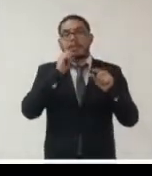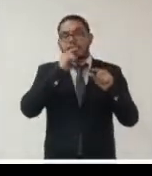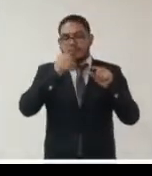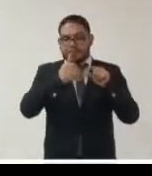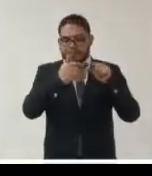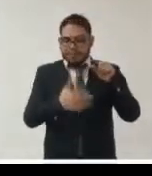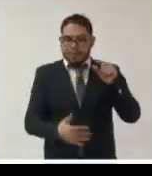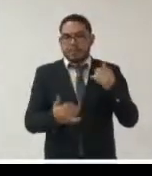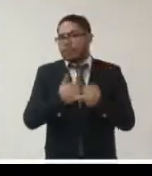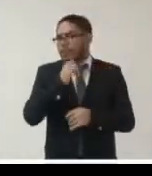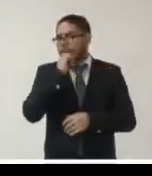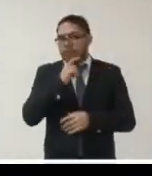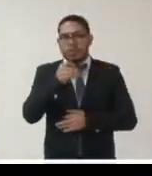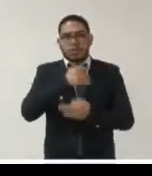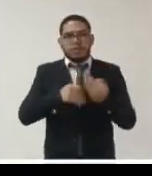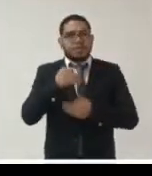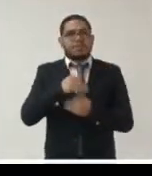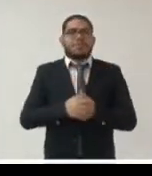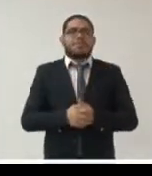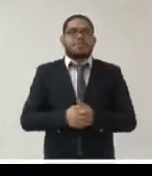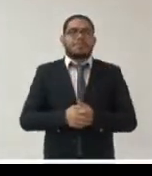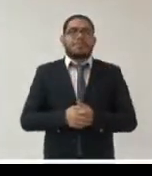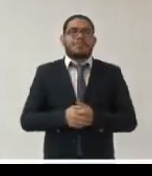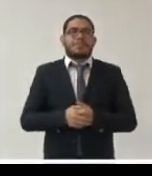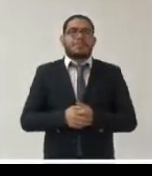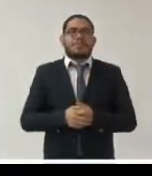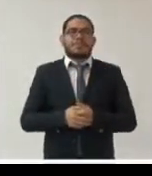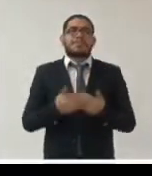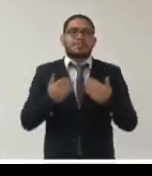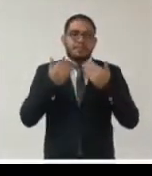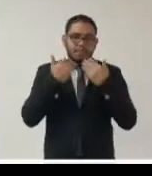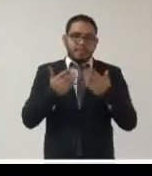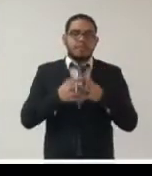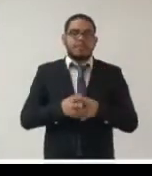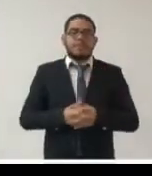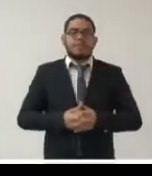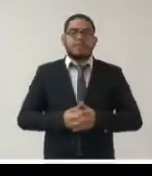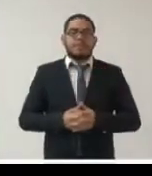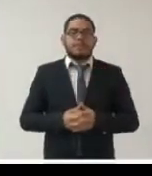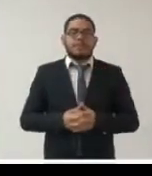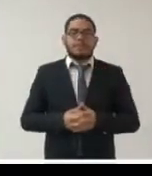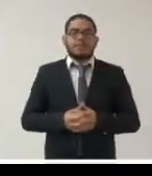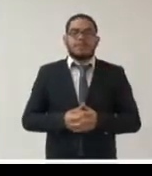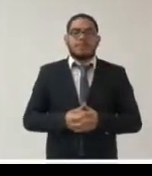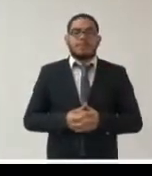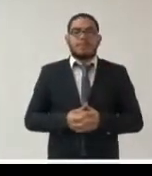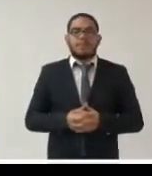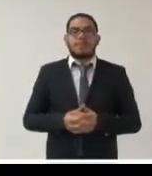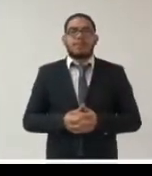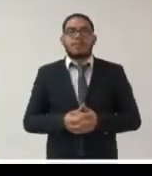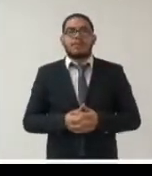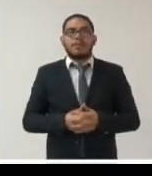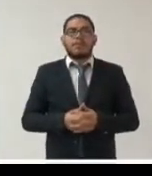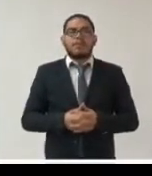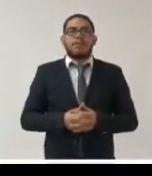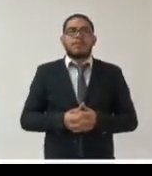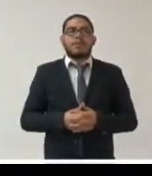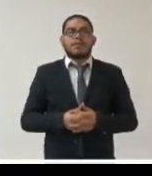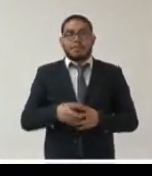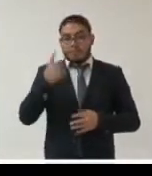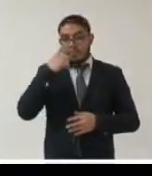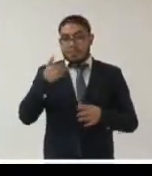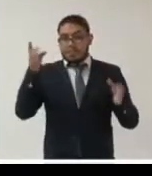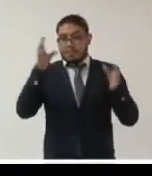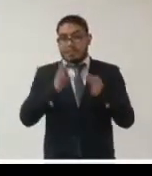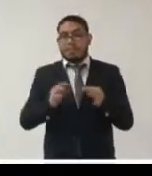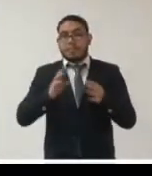de cada entidad federativa en este sentido muy bien para hablar un poquito más de la mesa técnica de